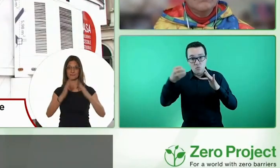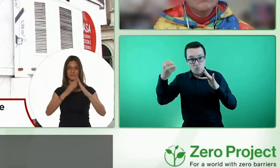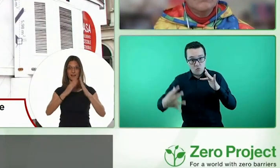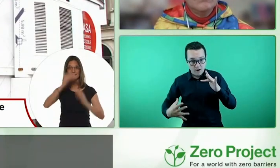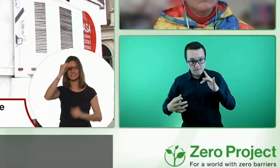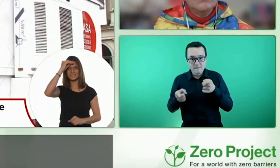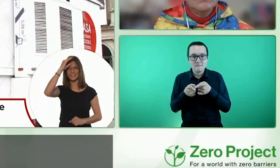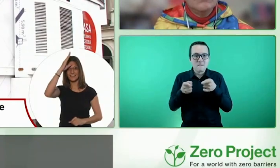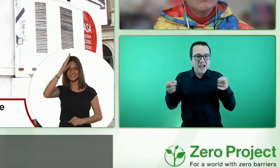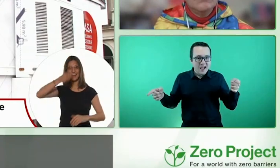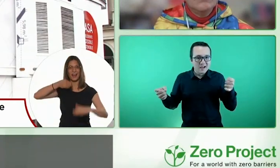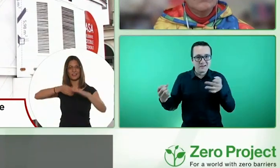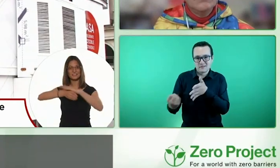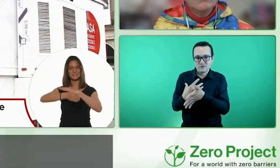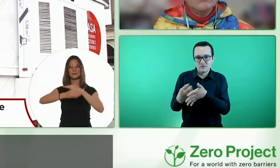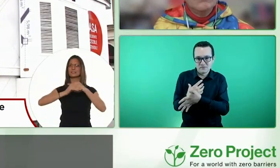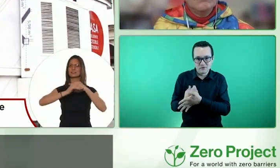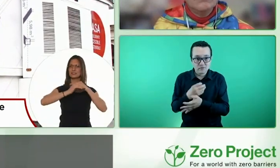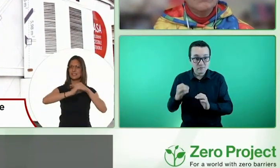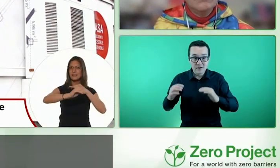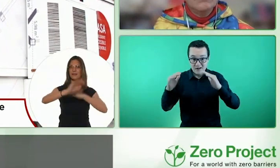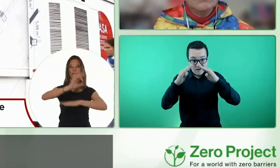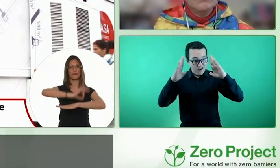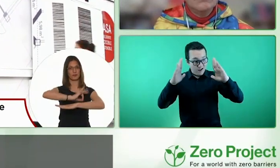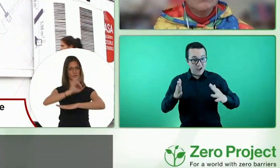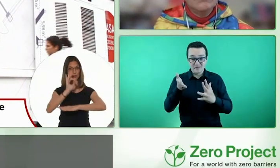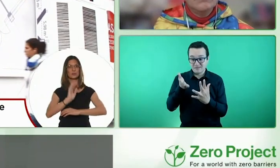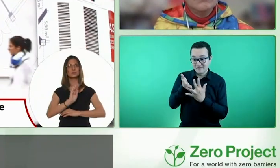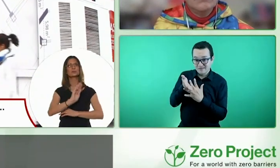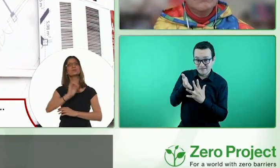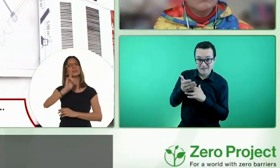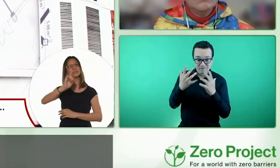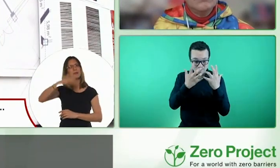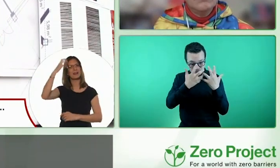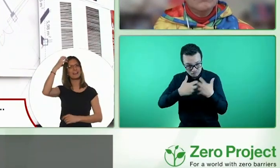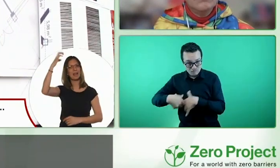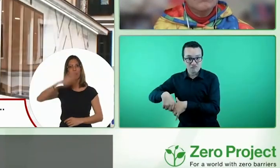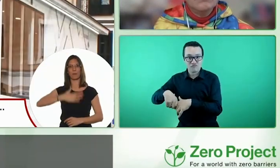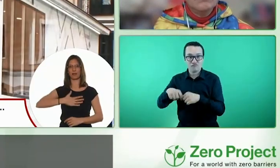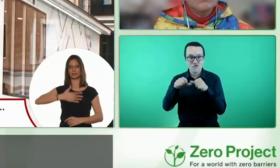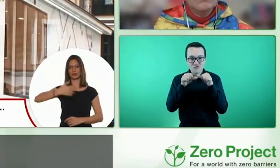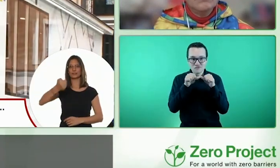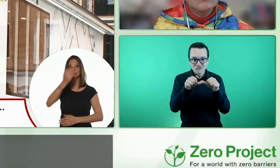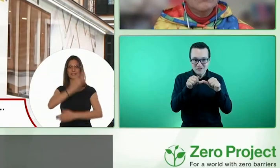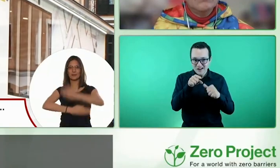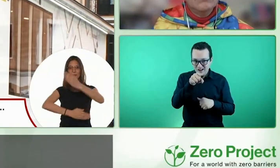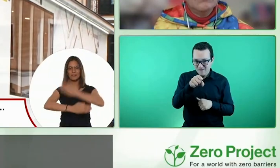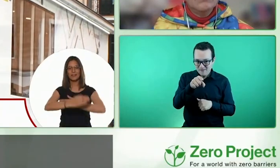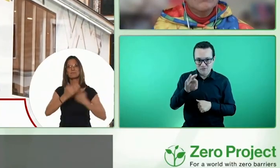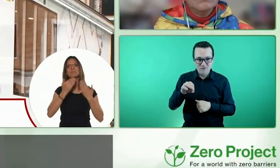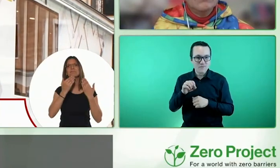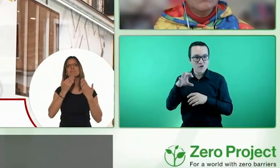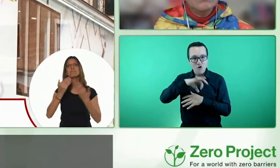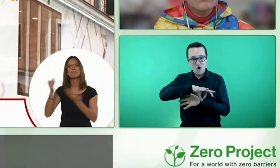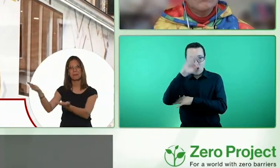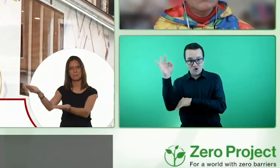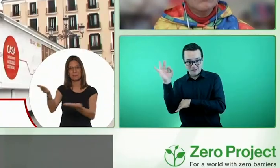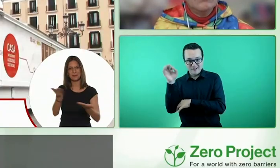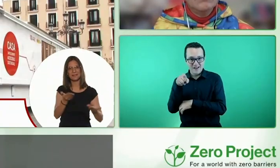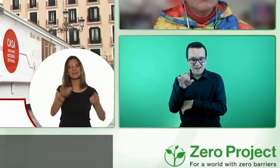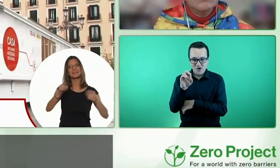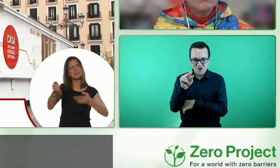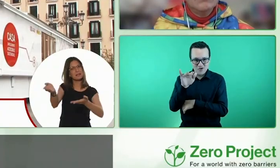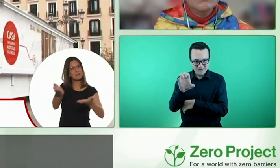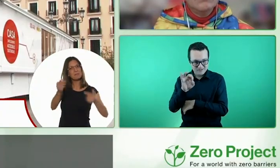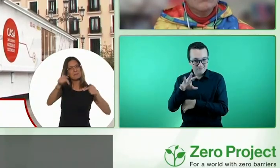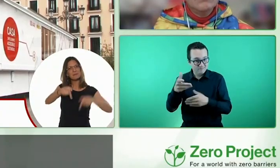La Casa Inteligente, Accesible y Sostenible de Fundación 11 y el Real Patronato sobre Discapacidad te dan la bienvenida